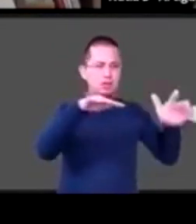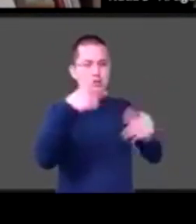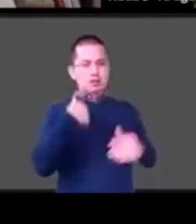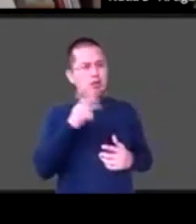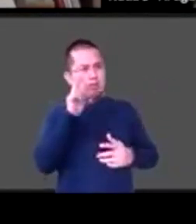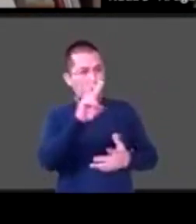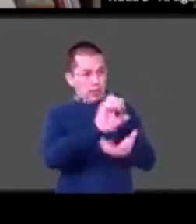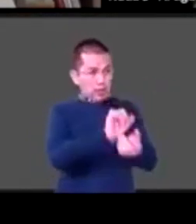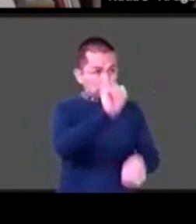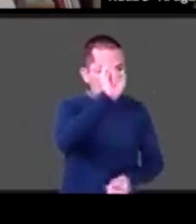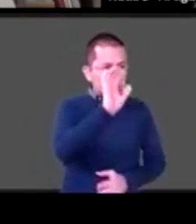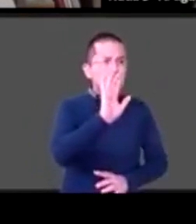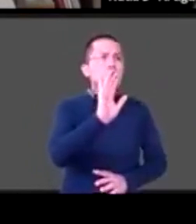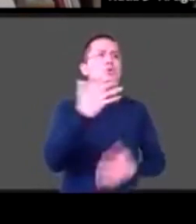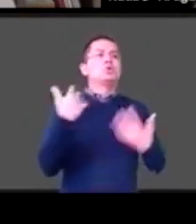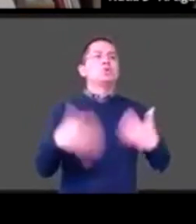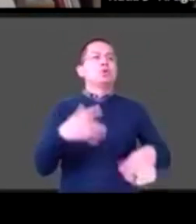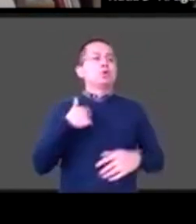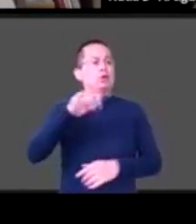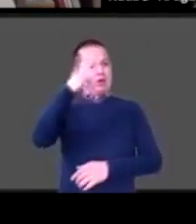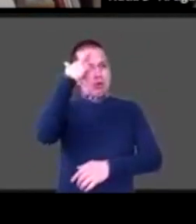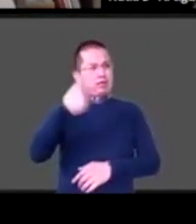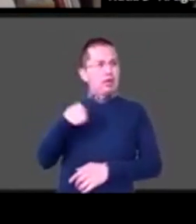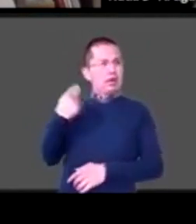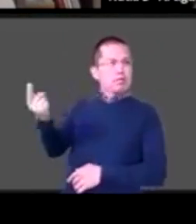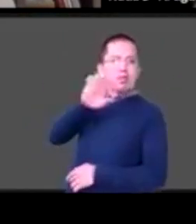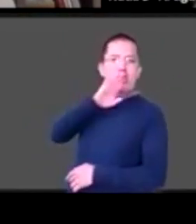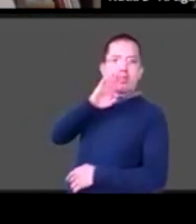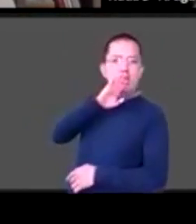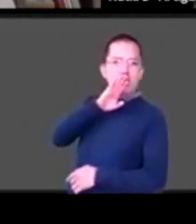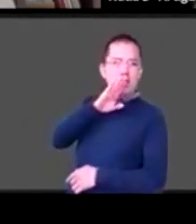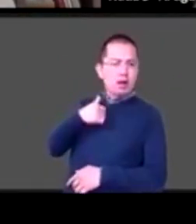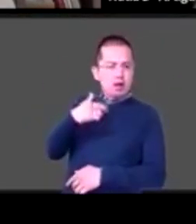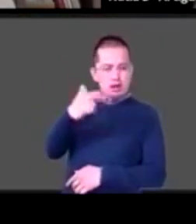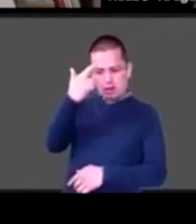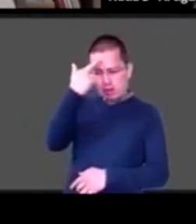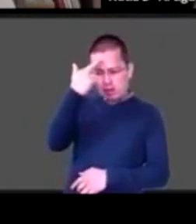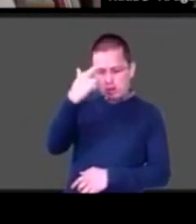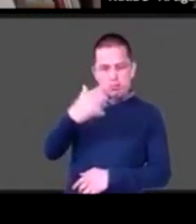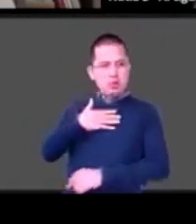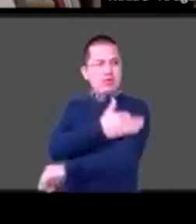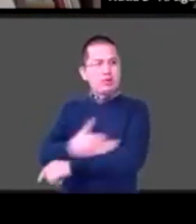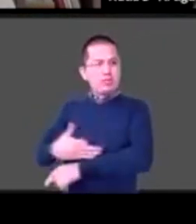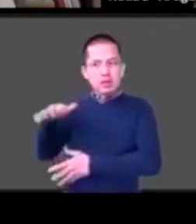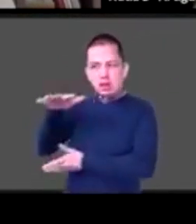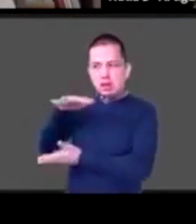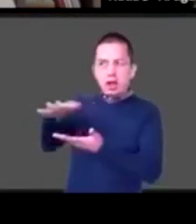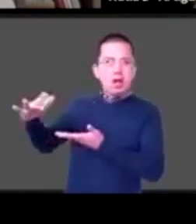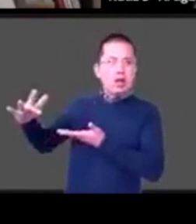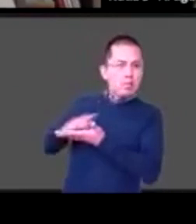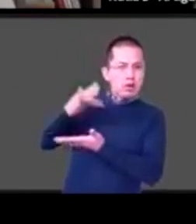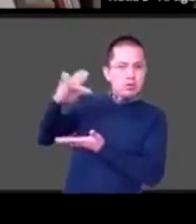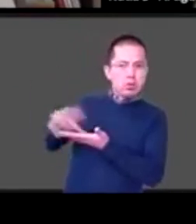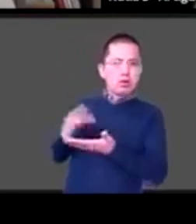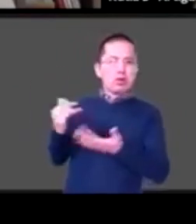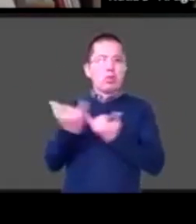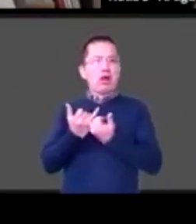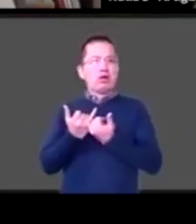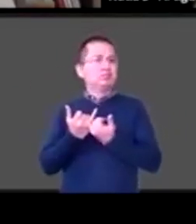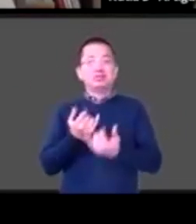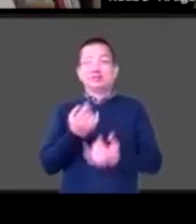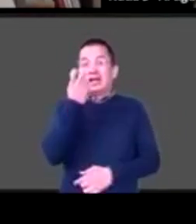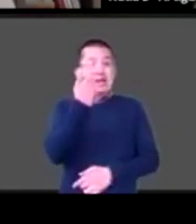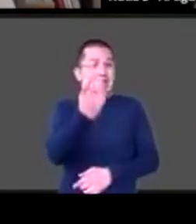recordar a mi mamá y a la mía a mi familia creo que esa es de las grandes oportunidades de esta crisis